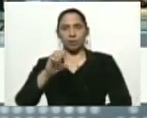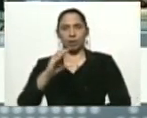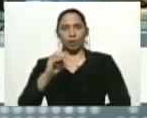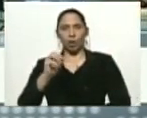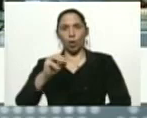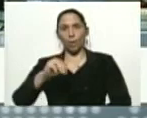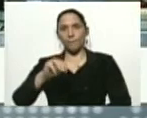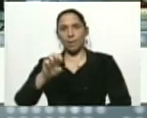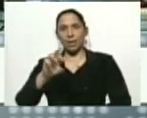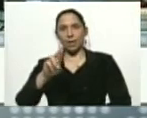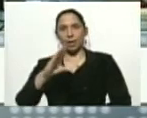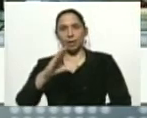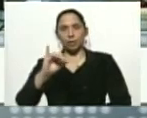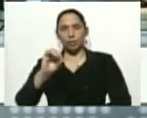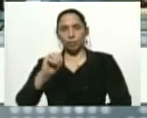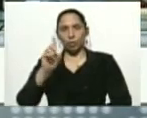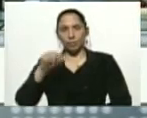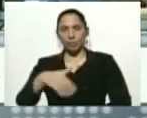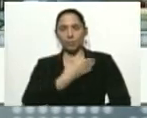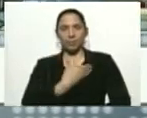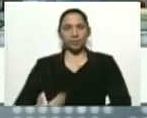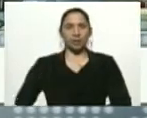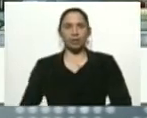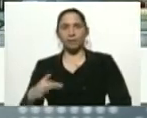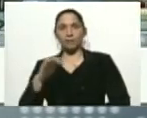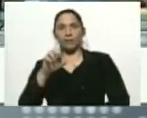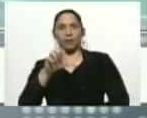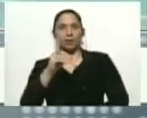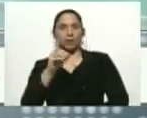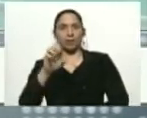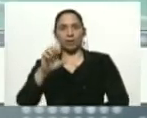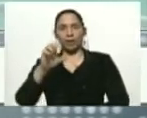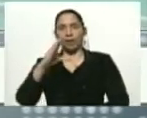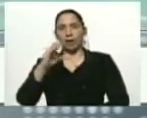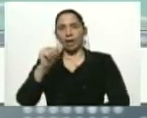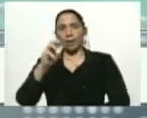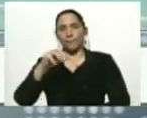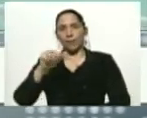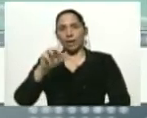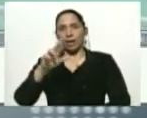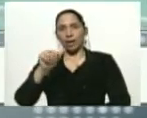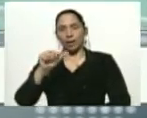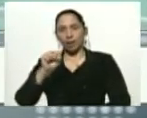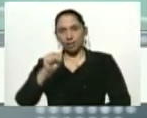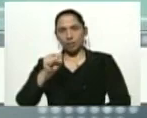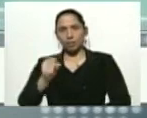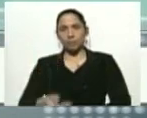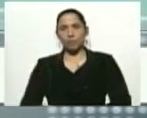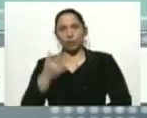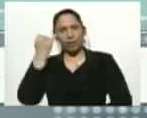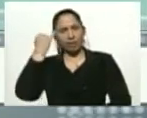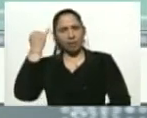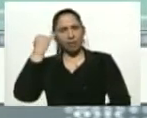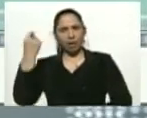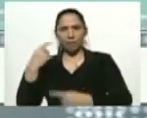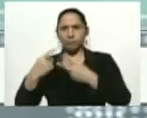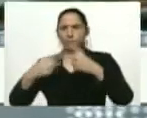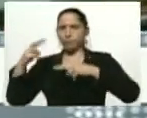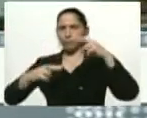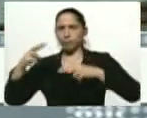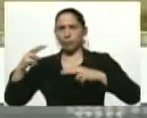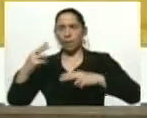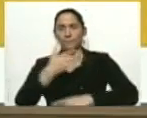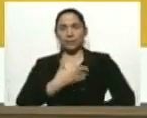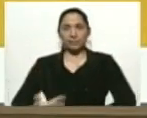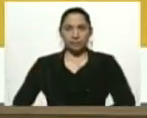FEDEQUIN. Importantes ideas fueron expuestas allí por los distintos sectores económicos. El presidente